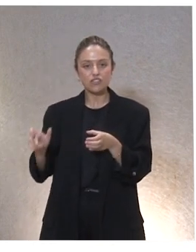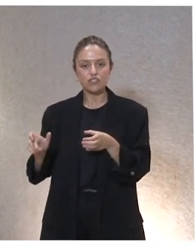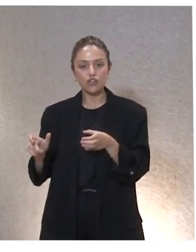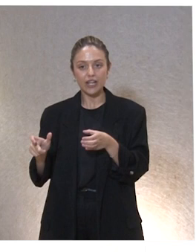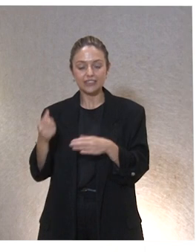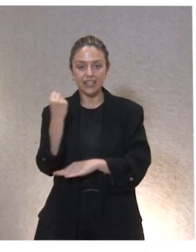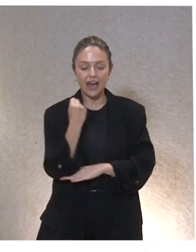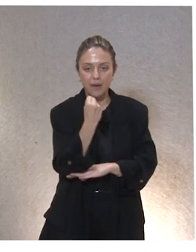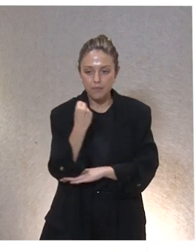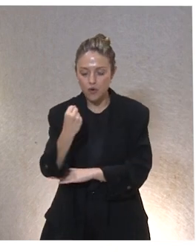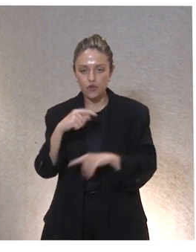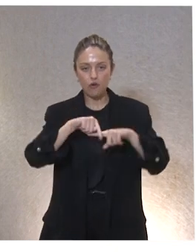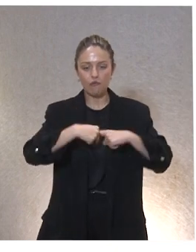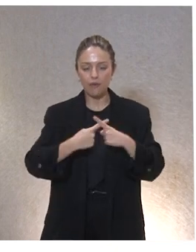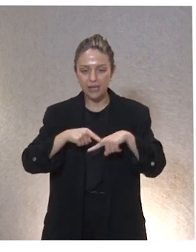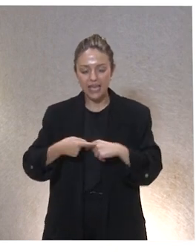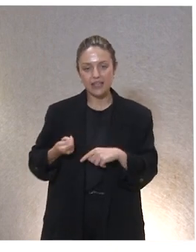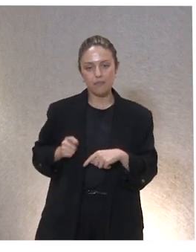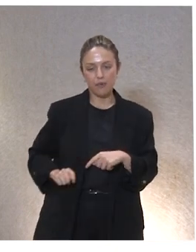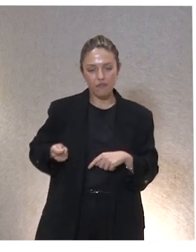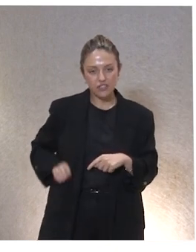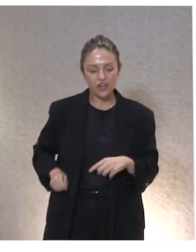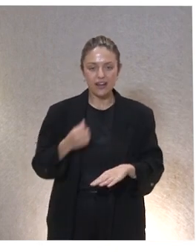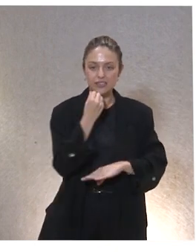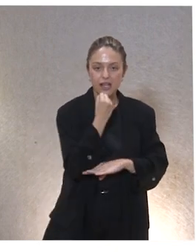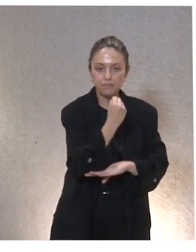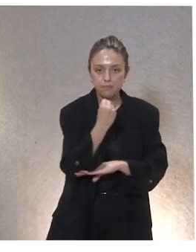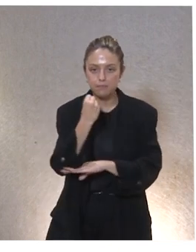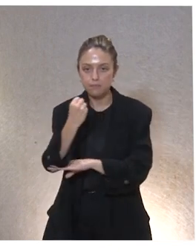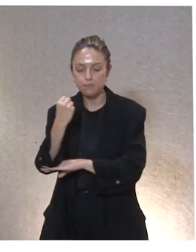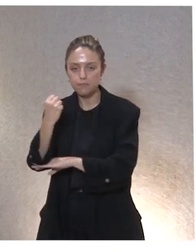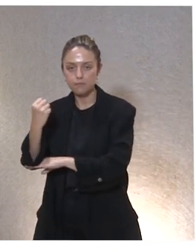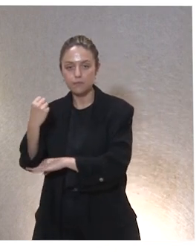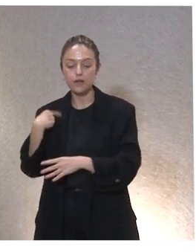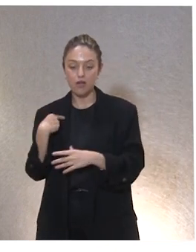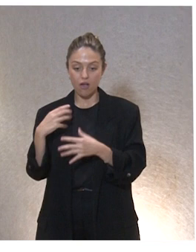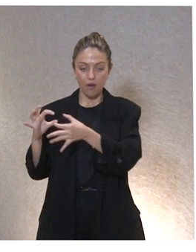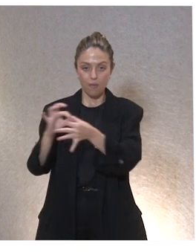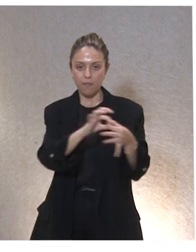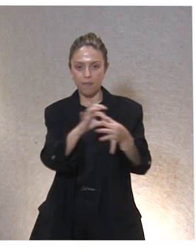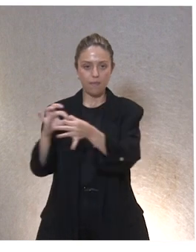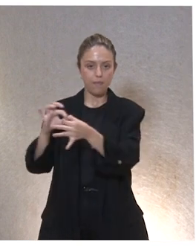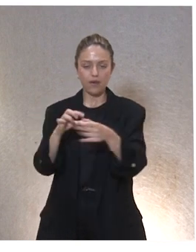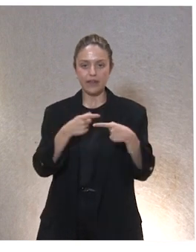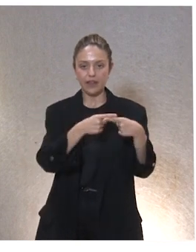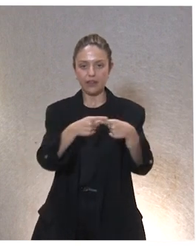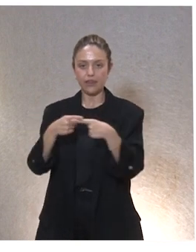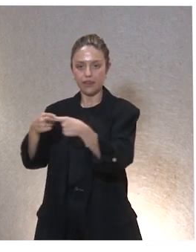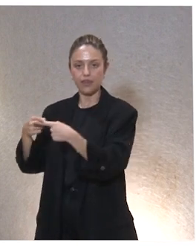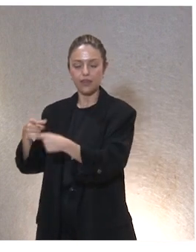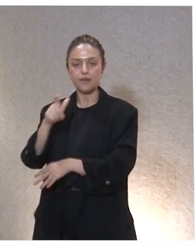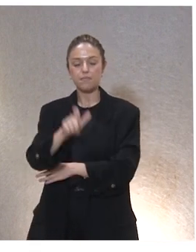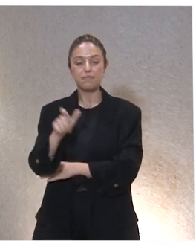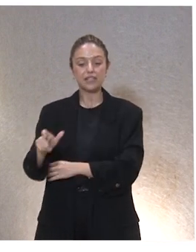las que damos apoyo familiares profesionales vinculados en interdependencia con personas con muchas